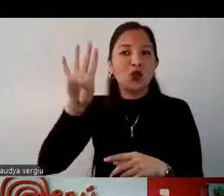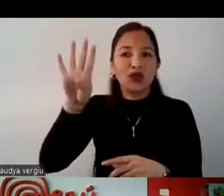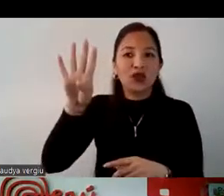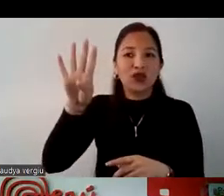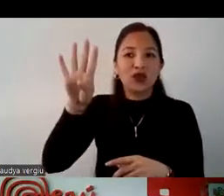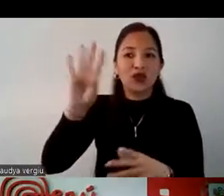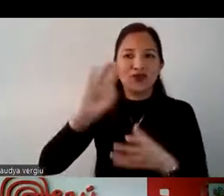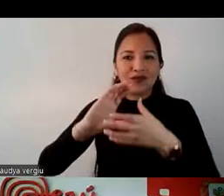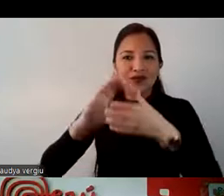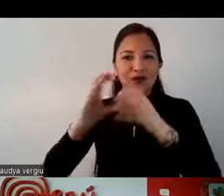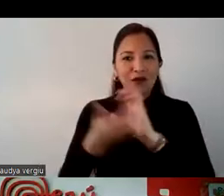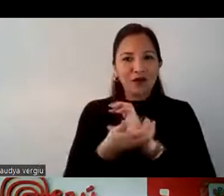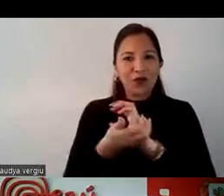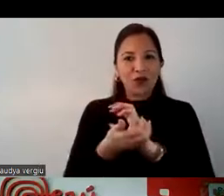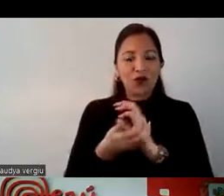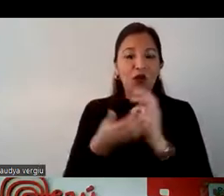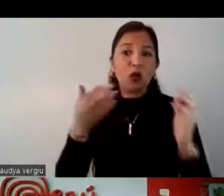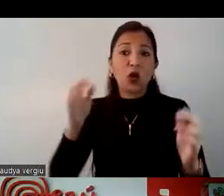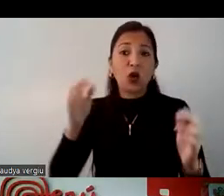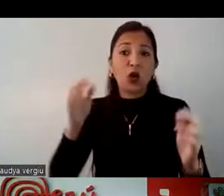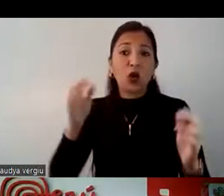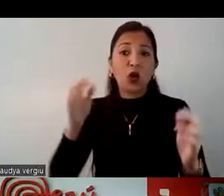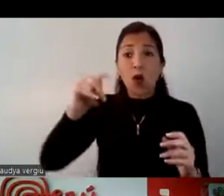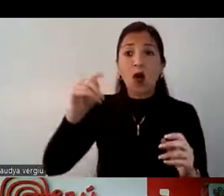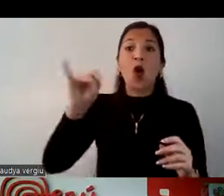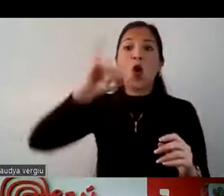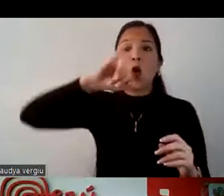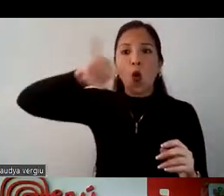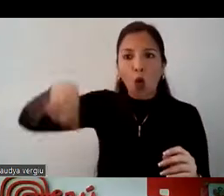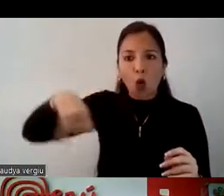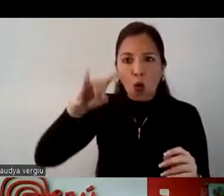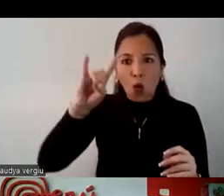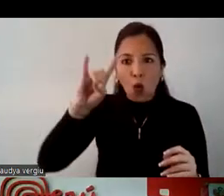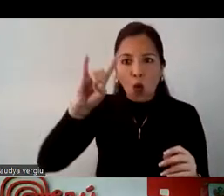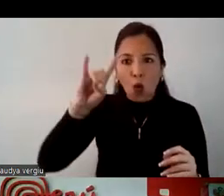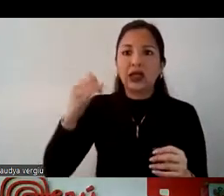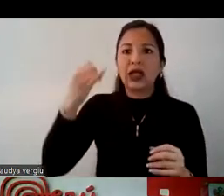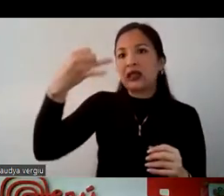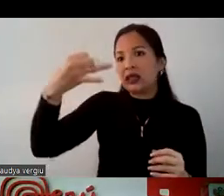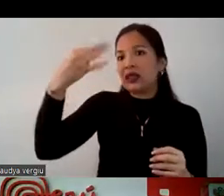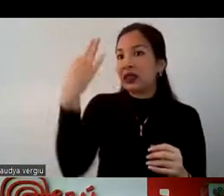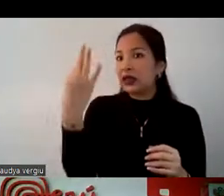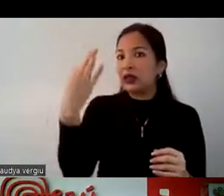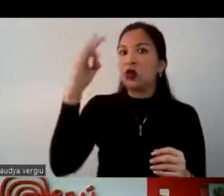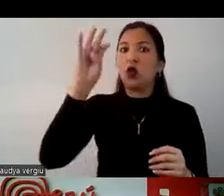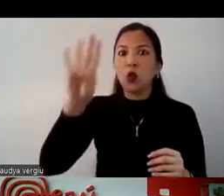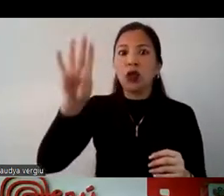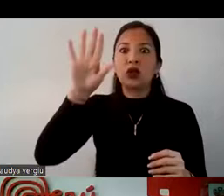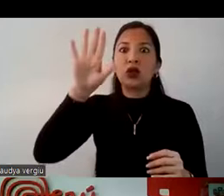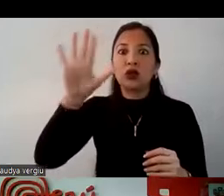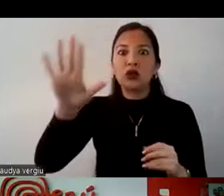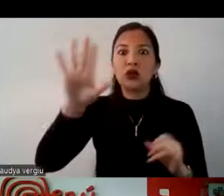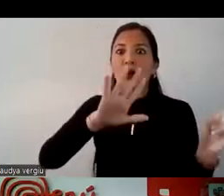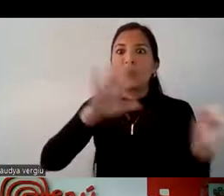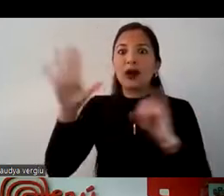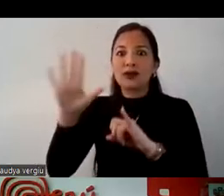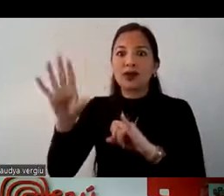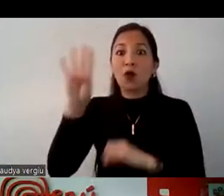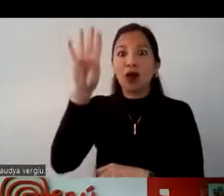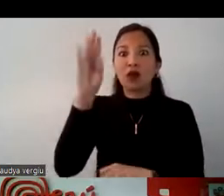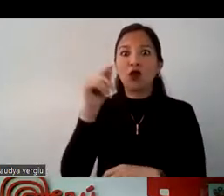Y como también tienen jueves tres, entonces va, el turista va a tener tres, cuatro, cinco y seis, cuatro días.